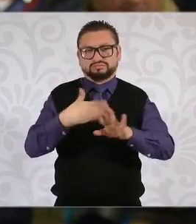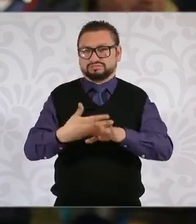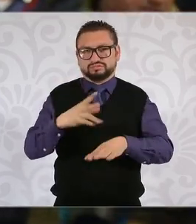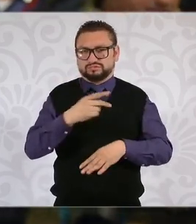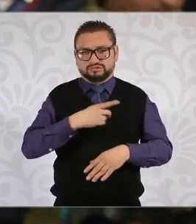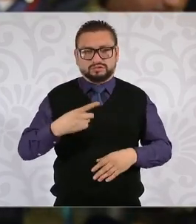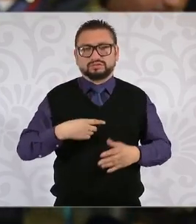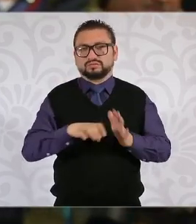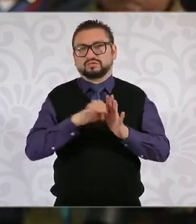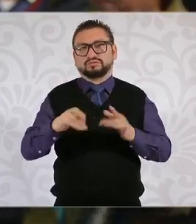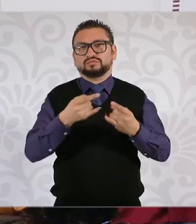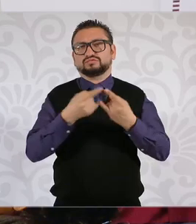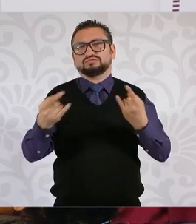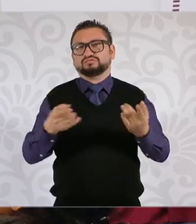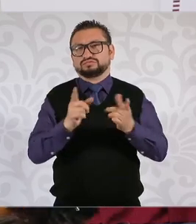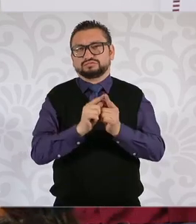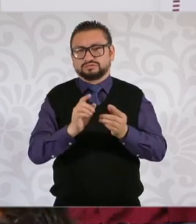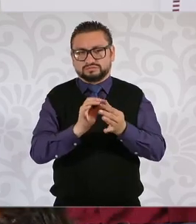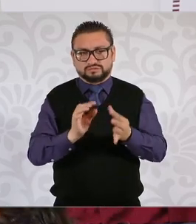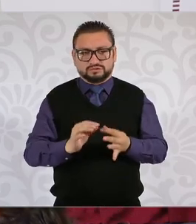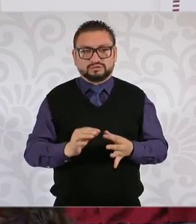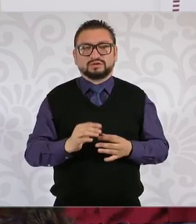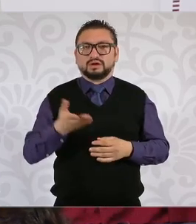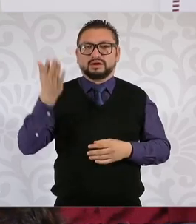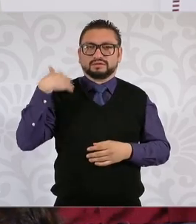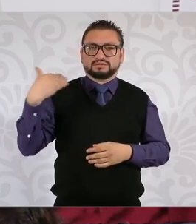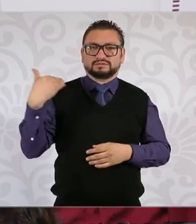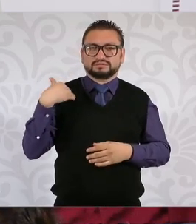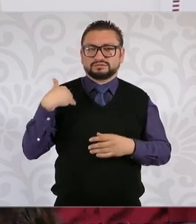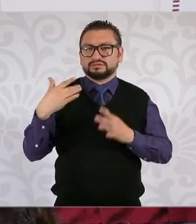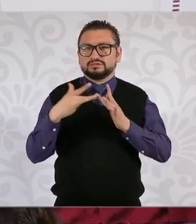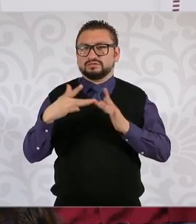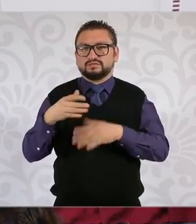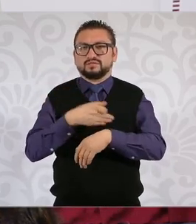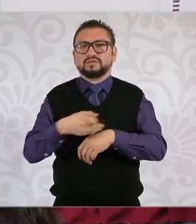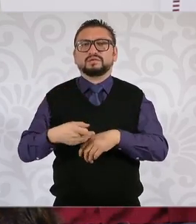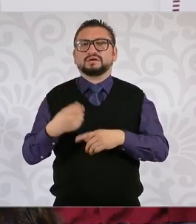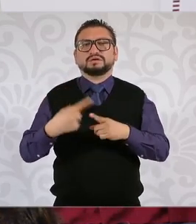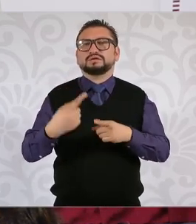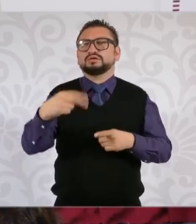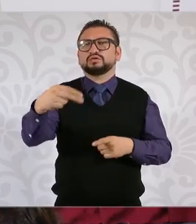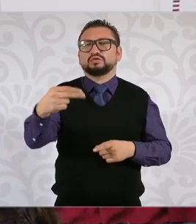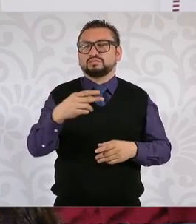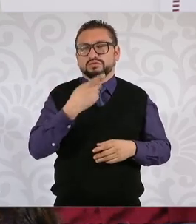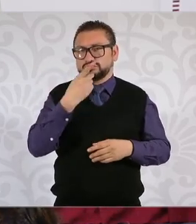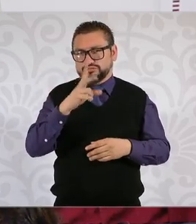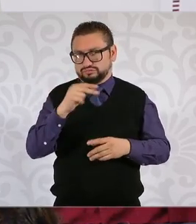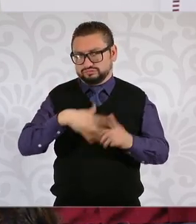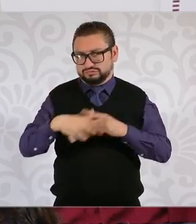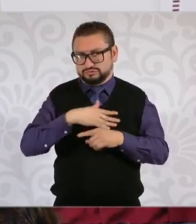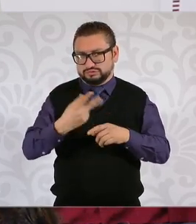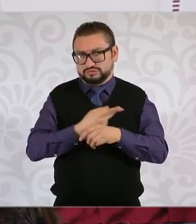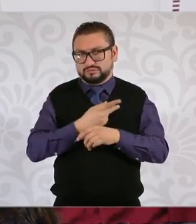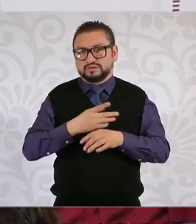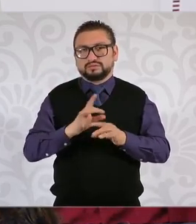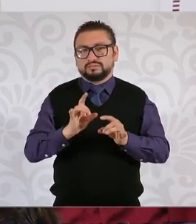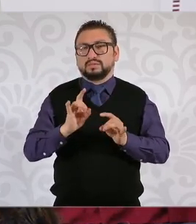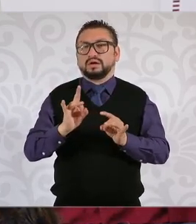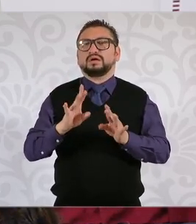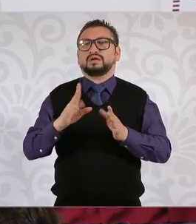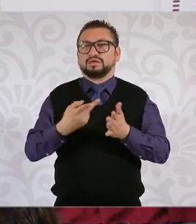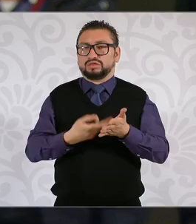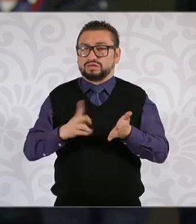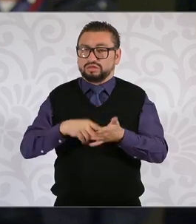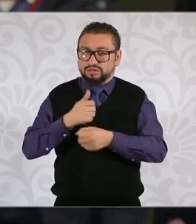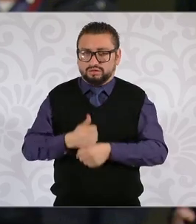le quiero exponer un caso que me contactaron los familiares no voy a dar nombres ni circunstancias en el ánimo de no revictimizar